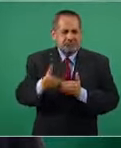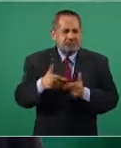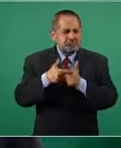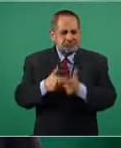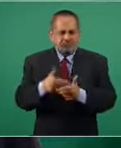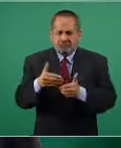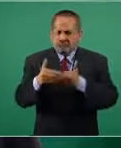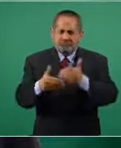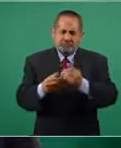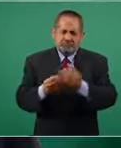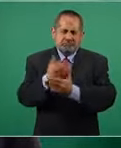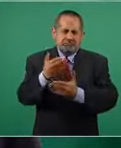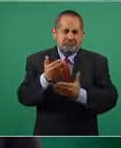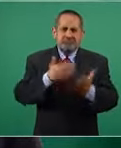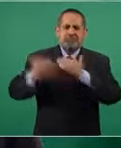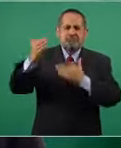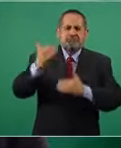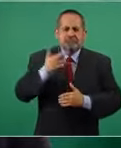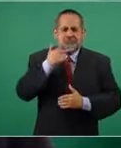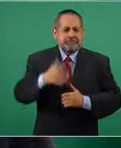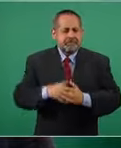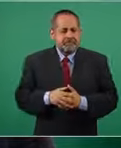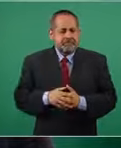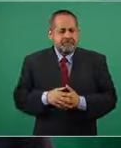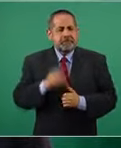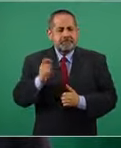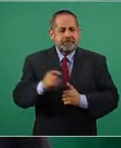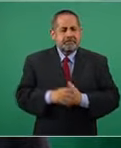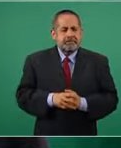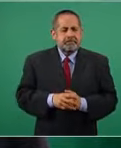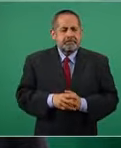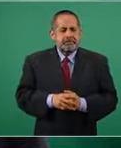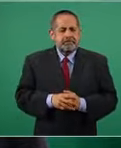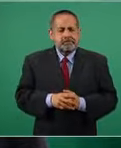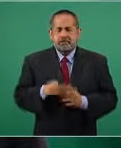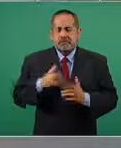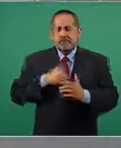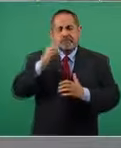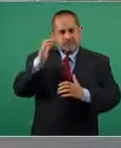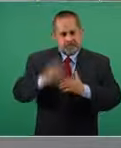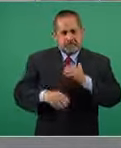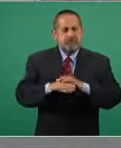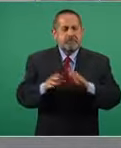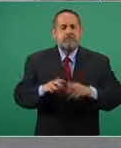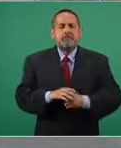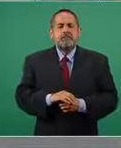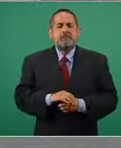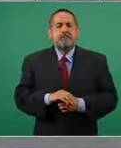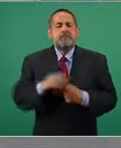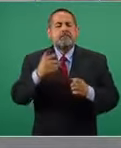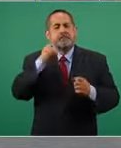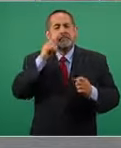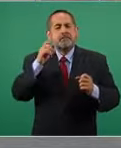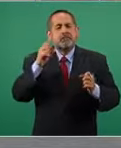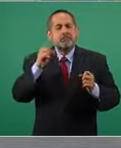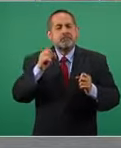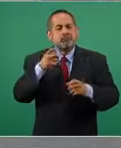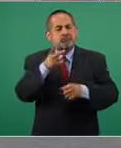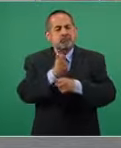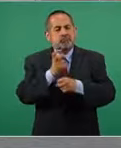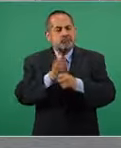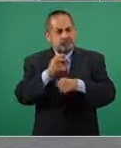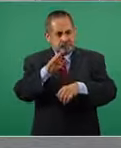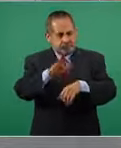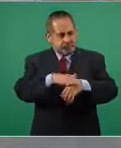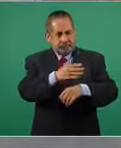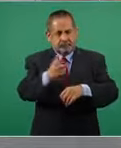sale adelante entonces yo termino por ahora y les invito para